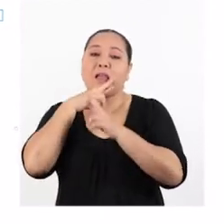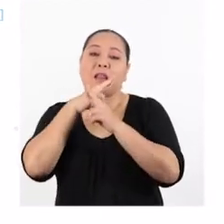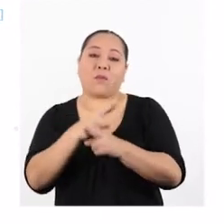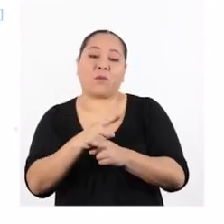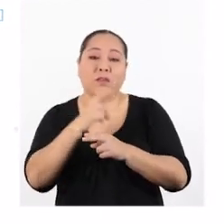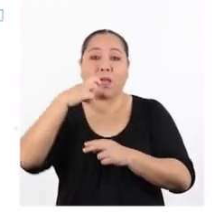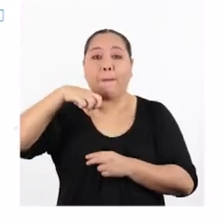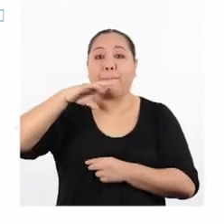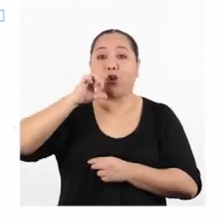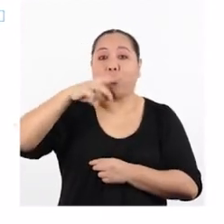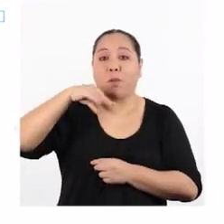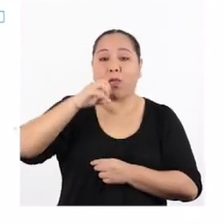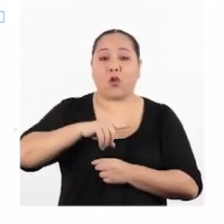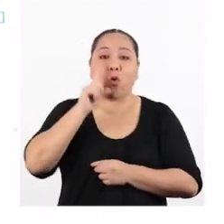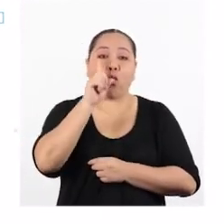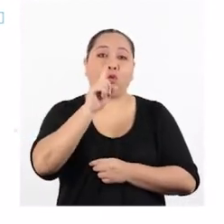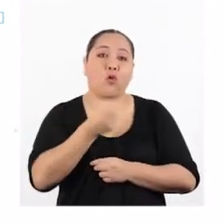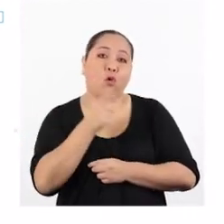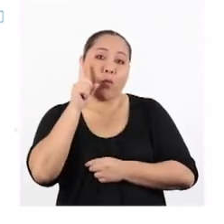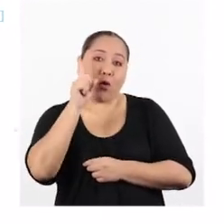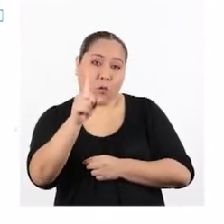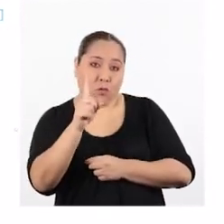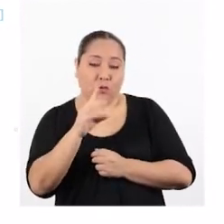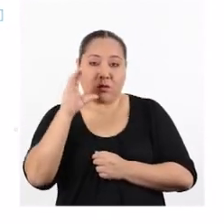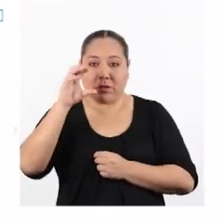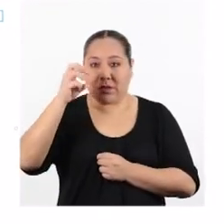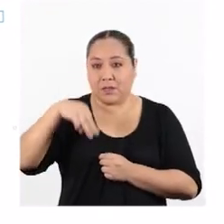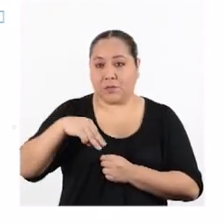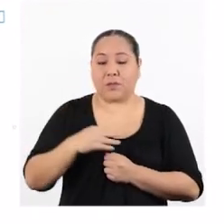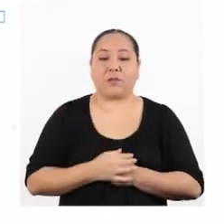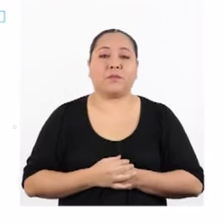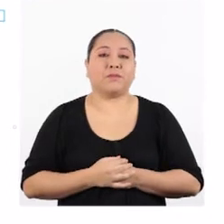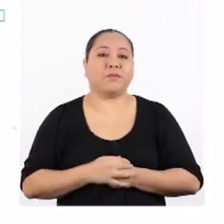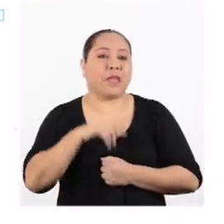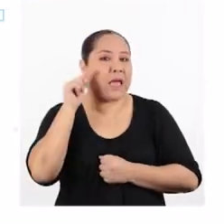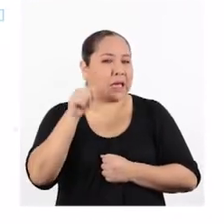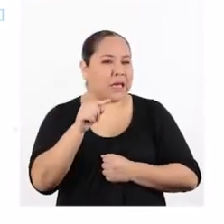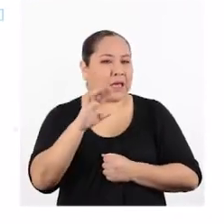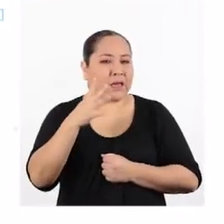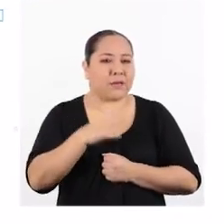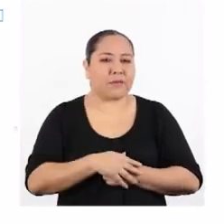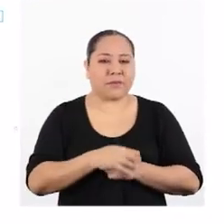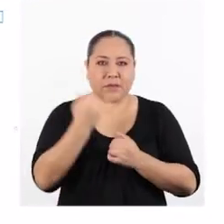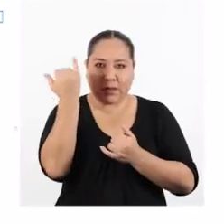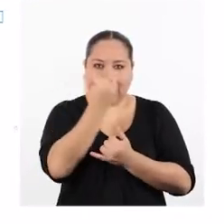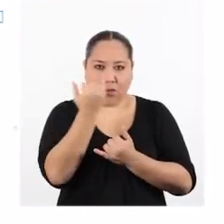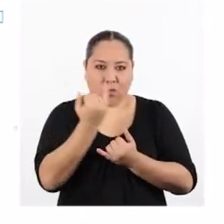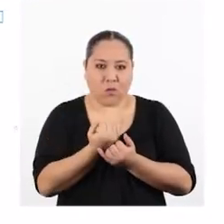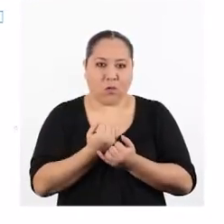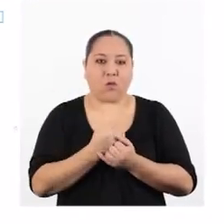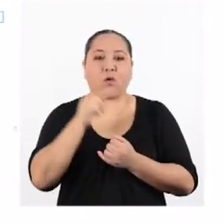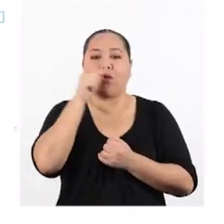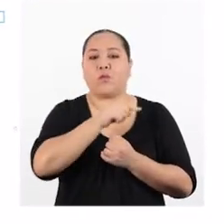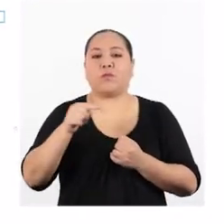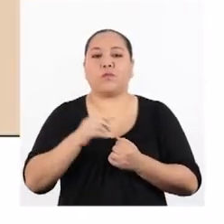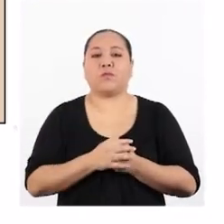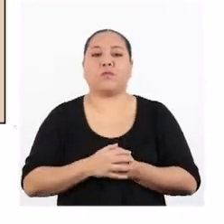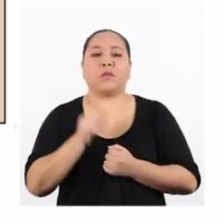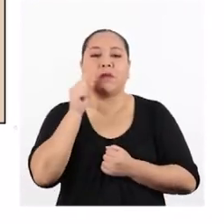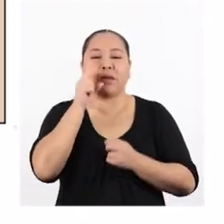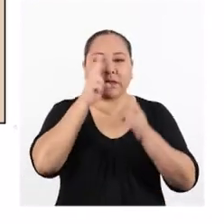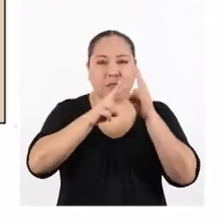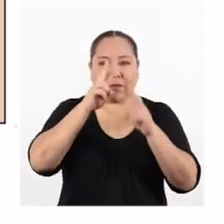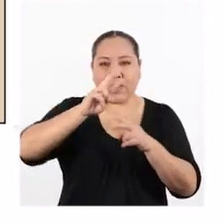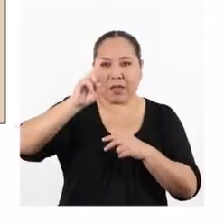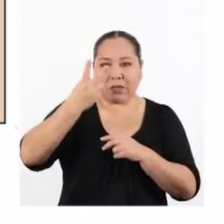promedio es 1,1 centímetros. Aquí tenemos la ilustración del modelo en el que se ve